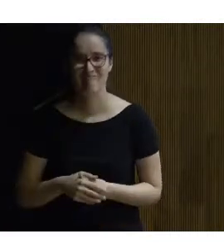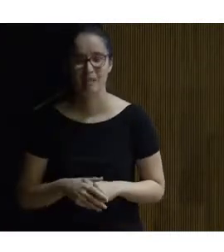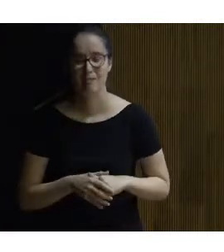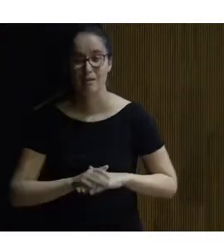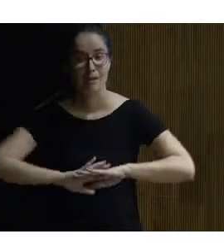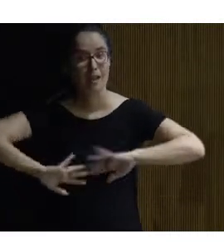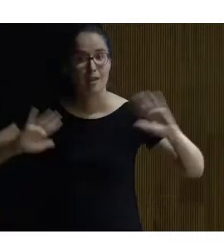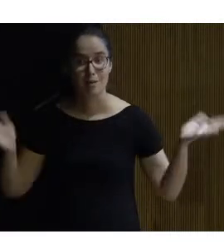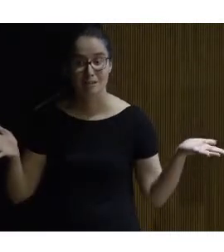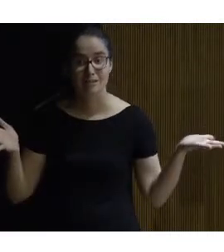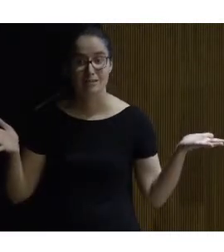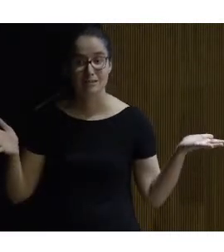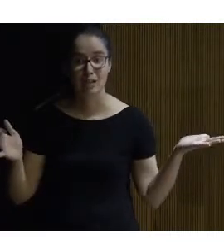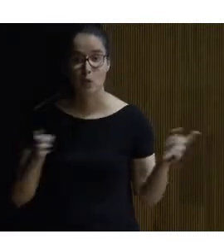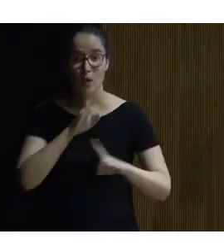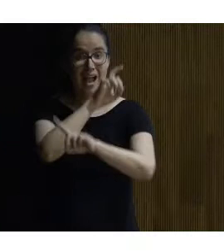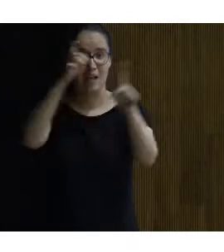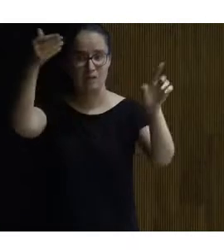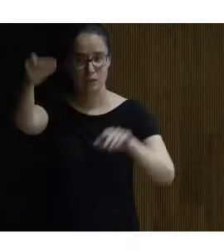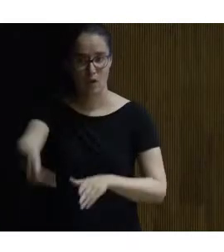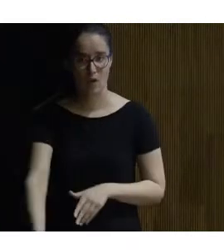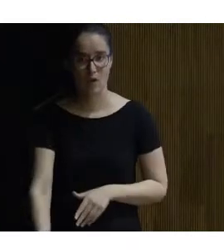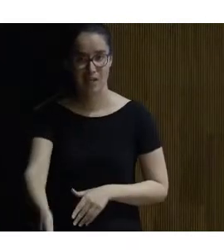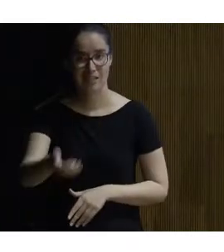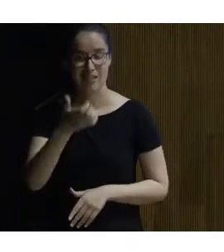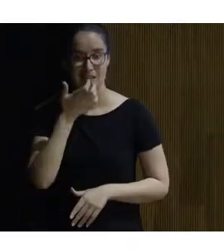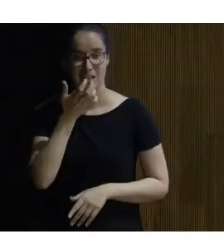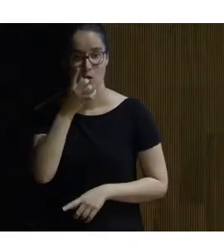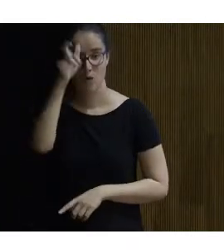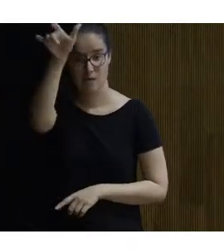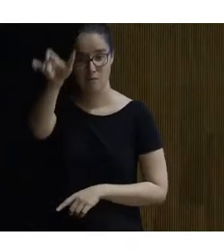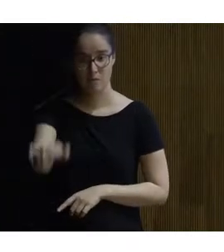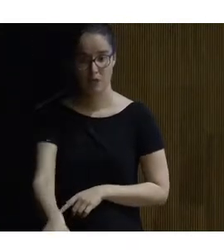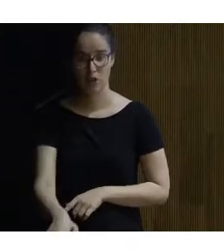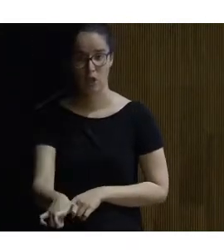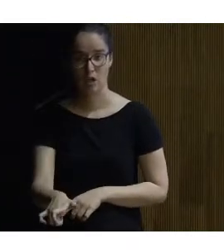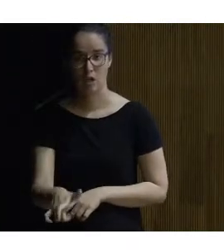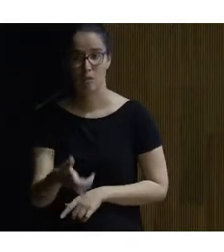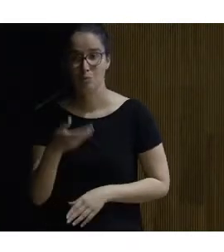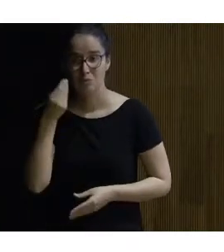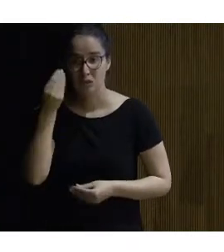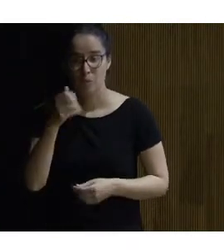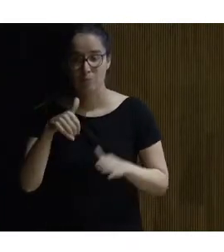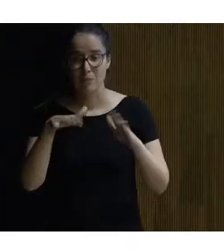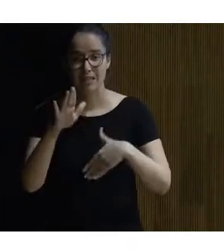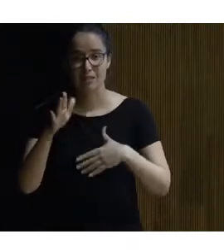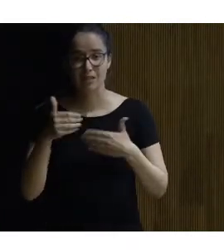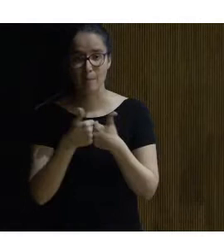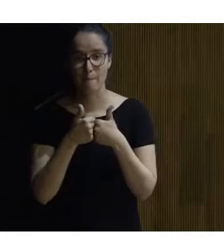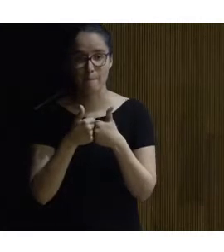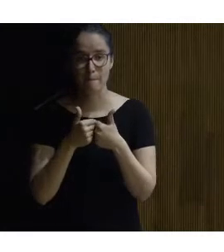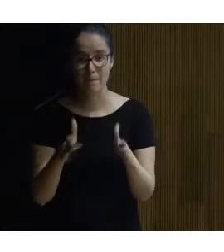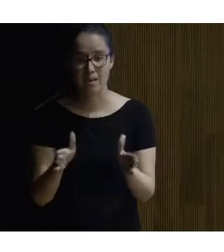y nada más bueno hay un aviso importante si hay una persona o incluso me parece que más que han perdido